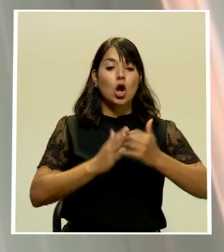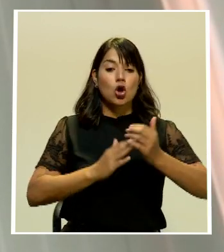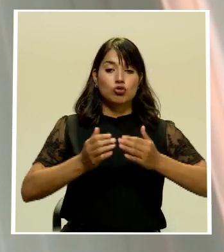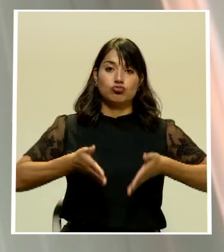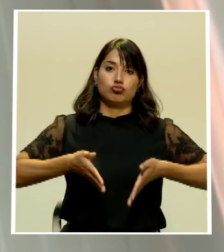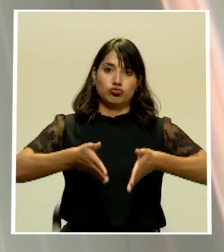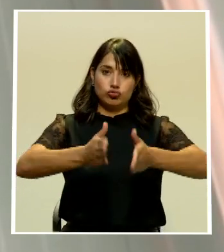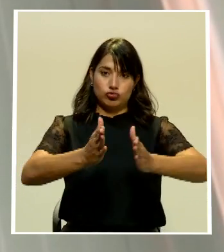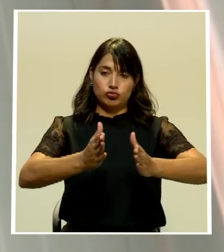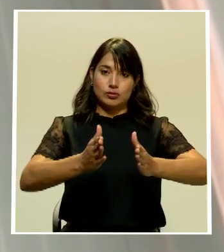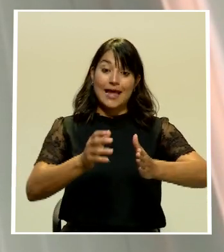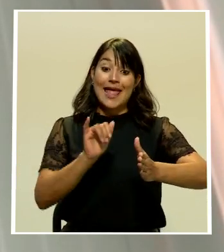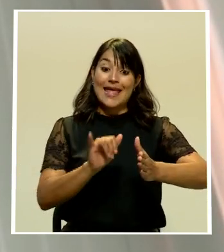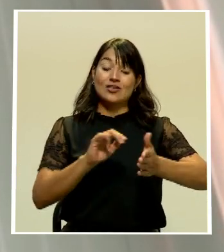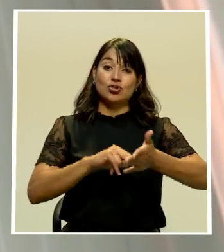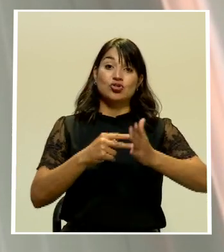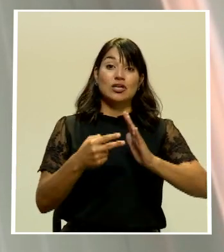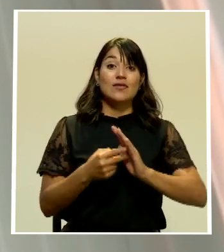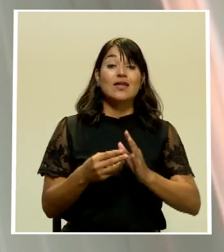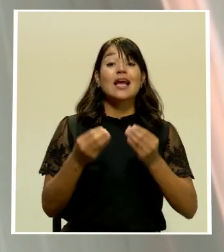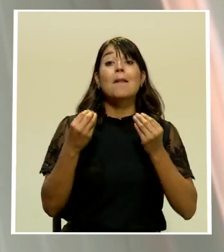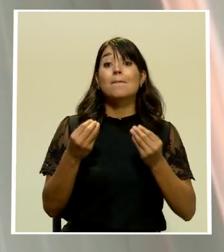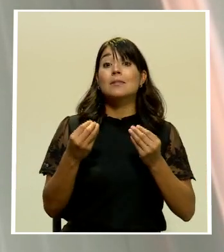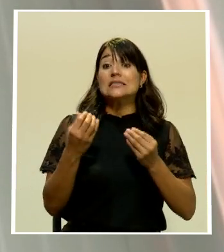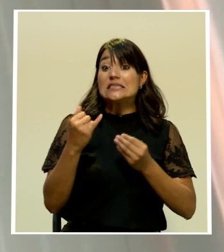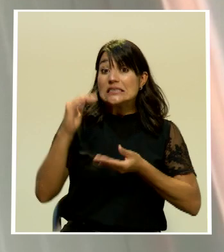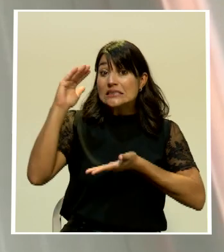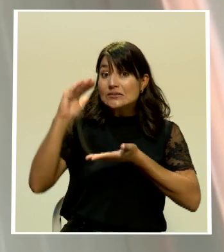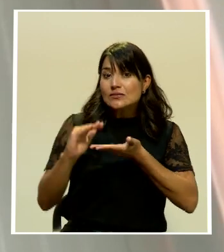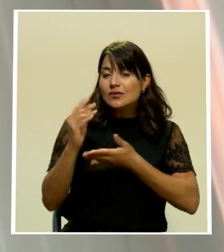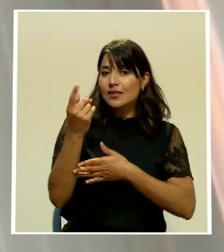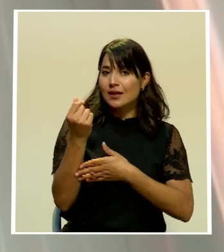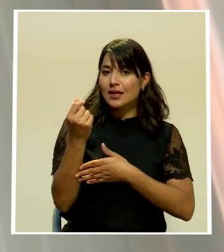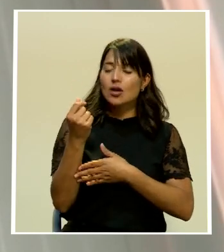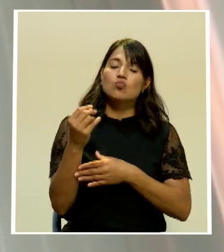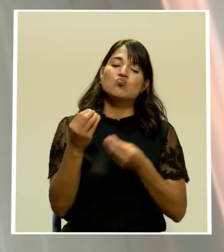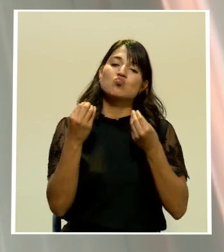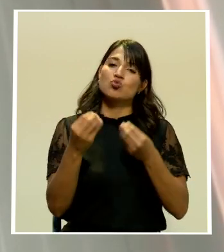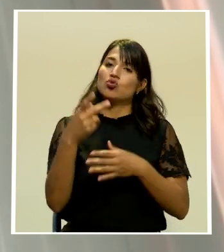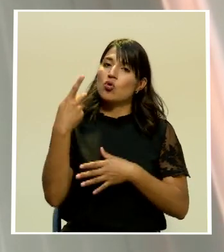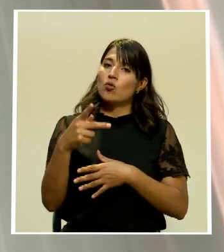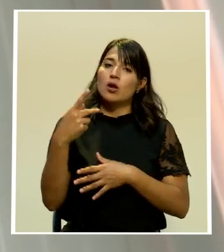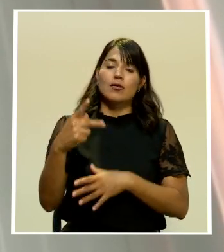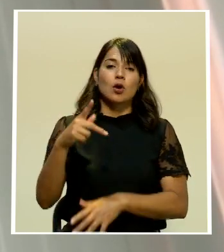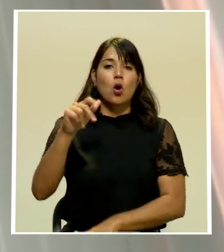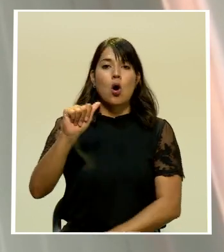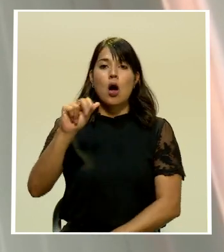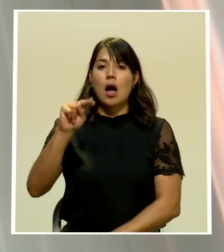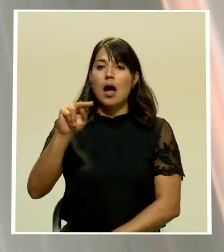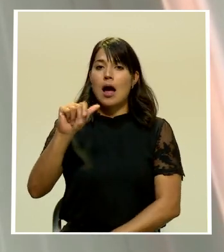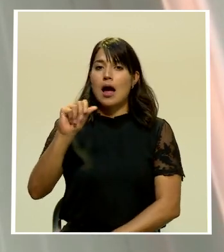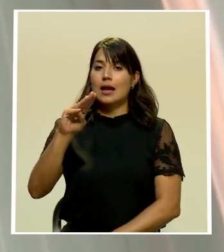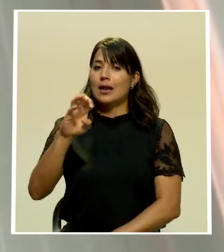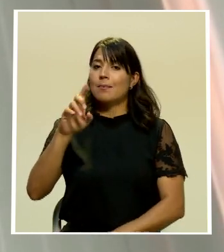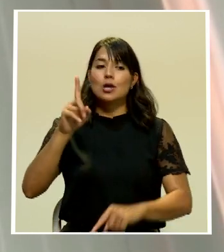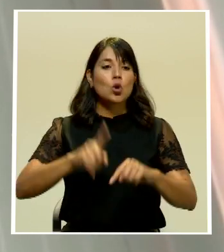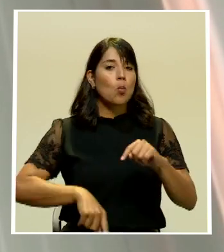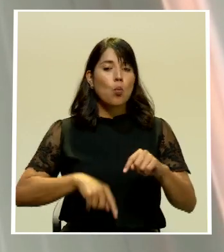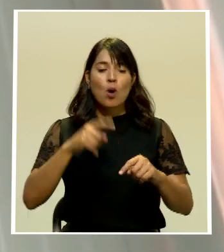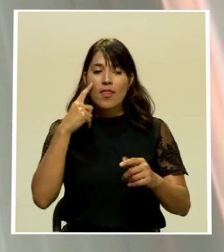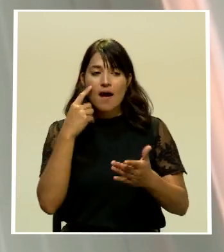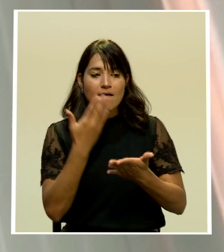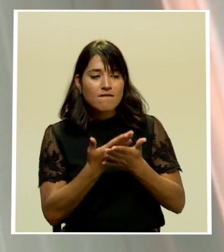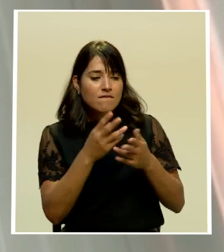Esto pondría en mucho riesgo que el ANAME pueda hacer una adecuada verificación o fiscalización de estas obras